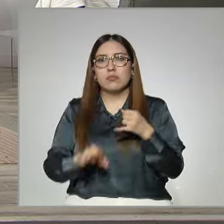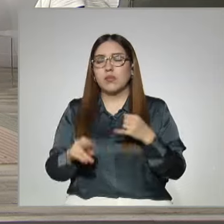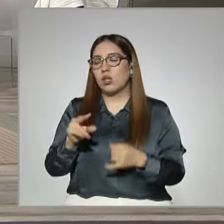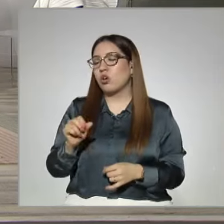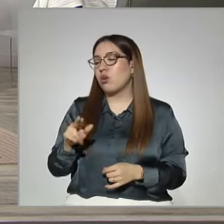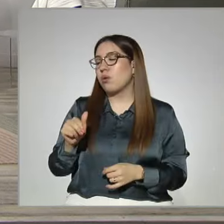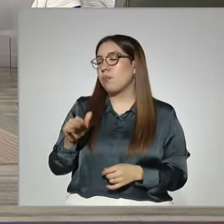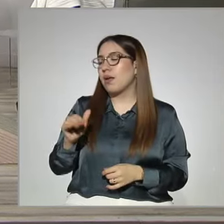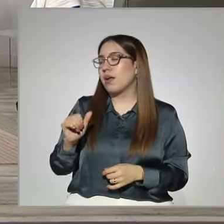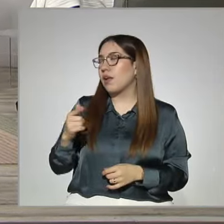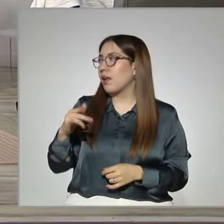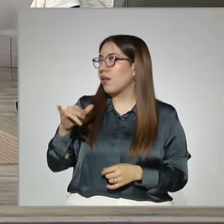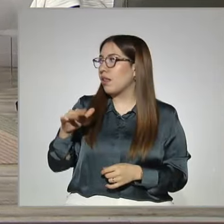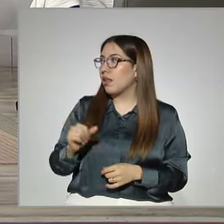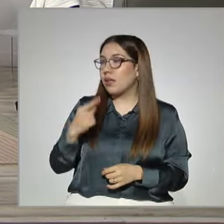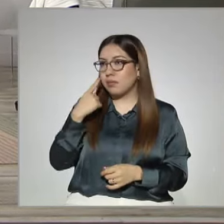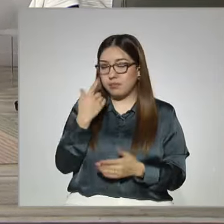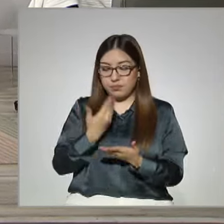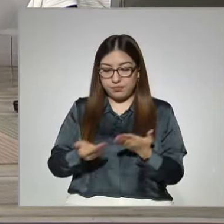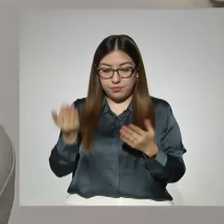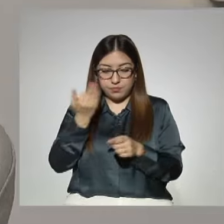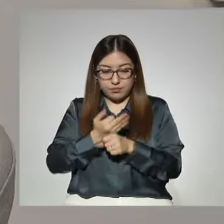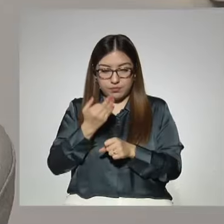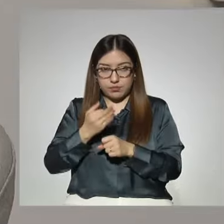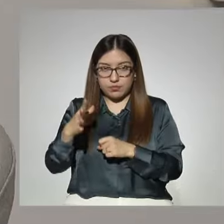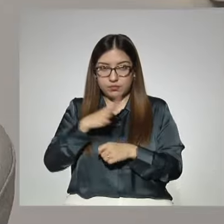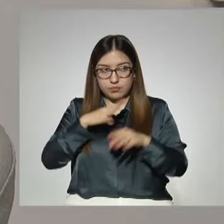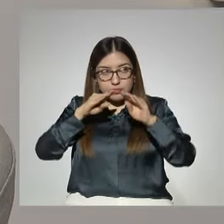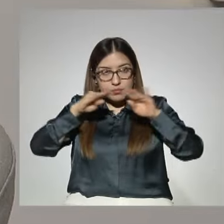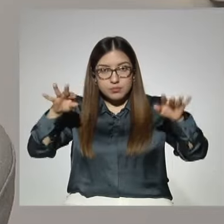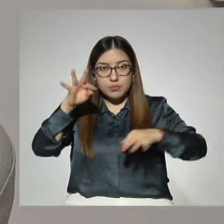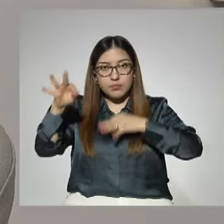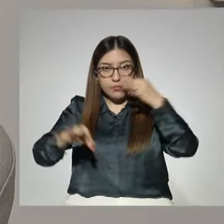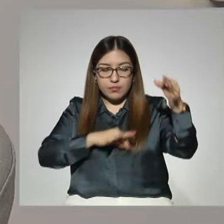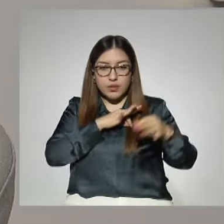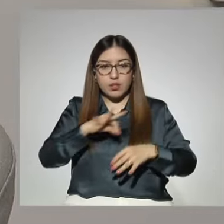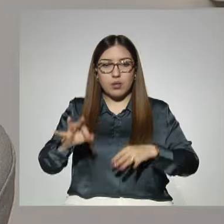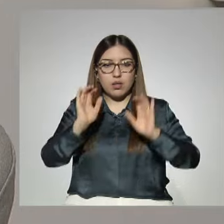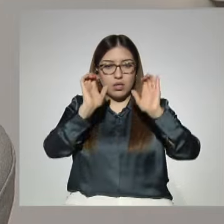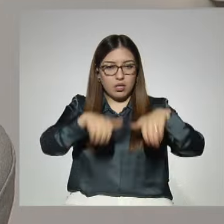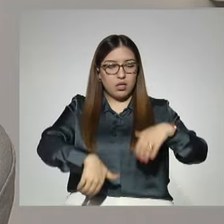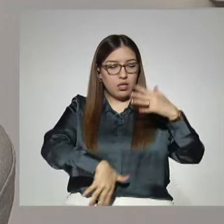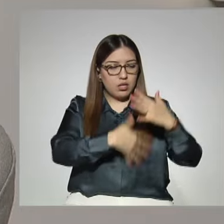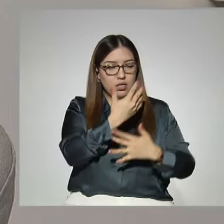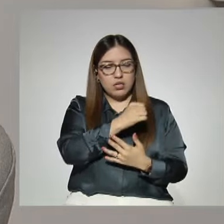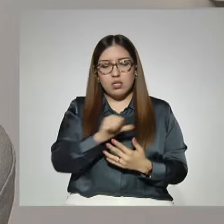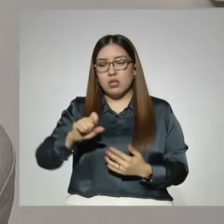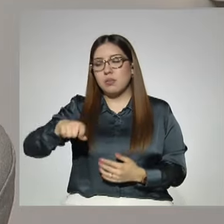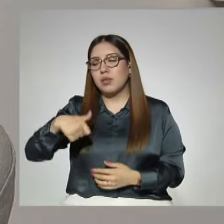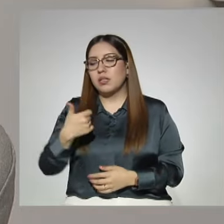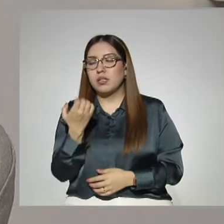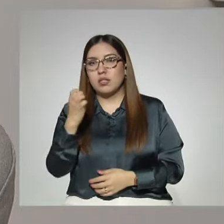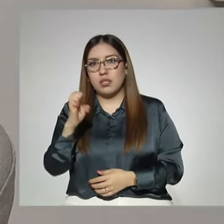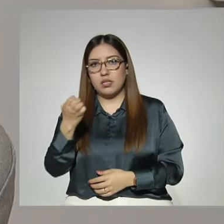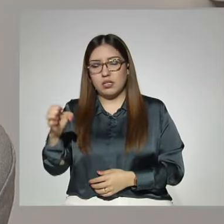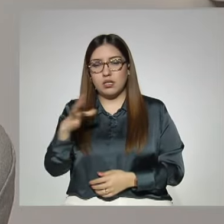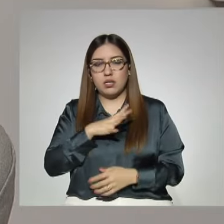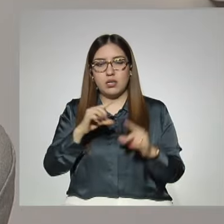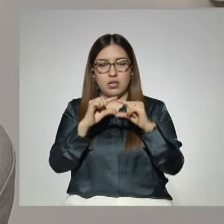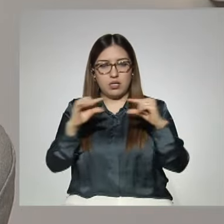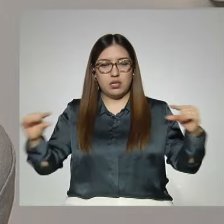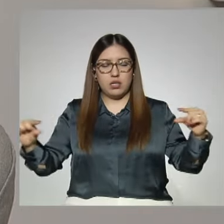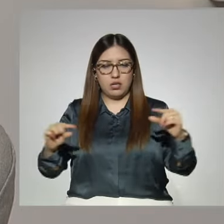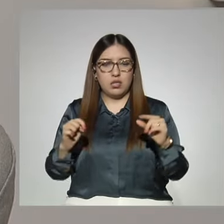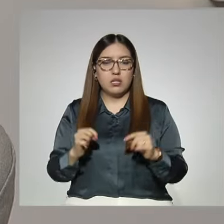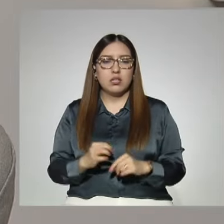Camacho nos dice, actualmente tenemos una convocatoria abierta. Pueden registrarse del 15 al 26 de enero a través de un enlace que dejó en